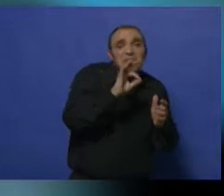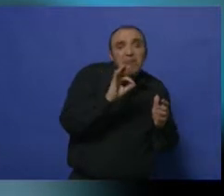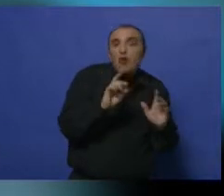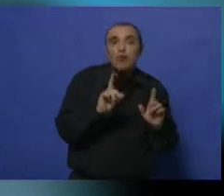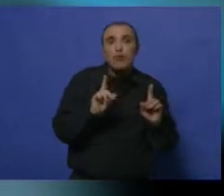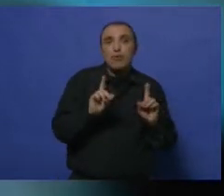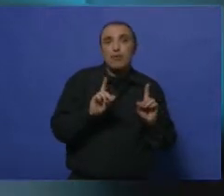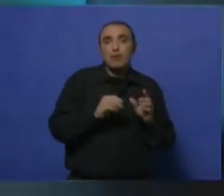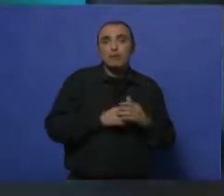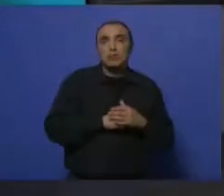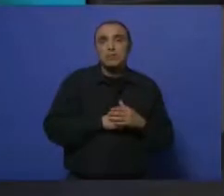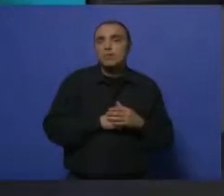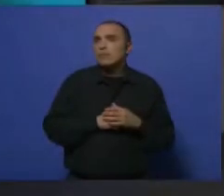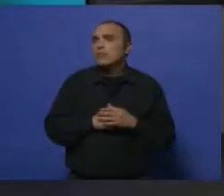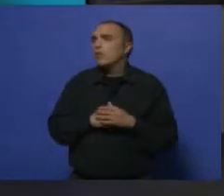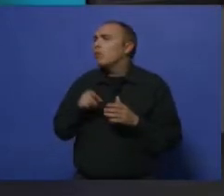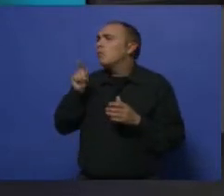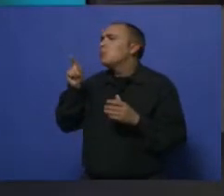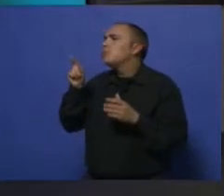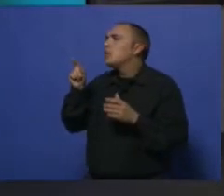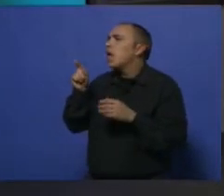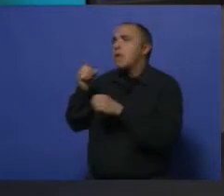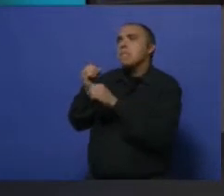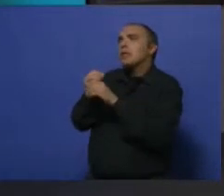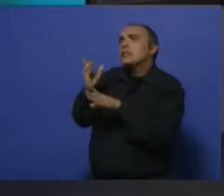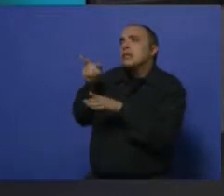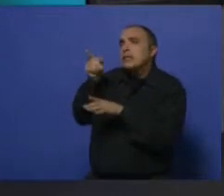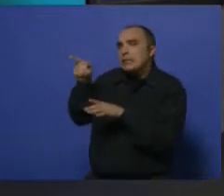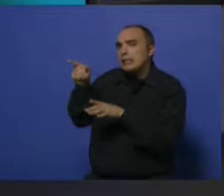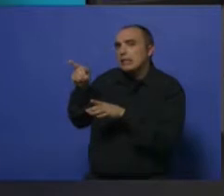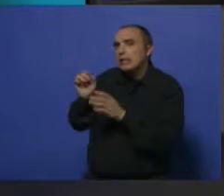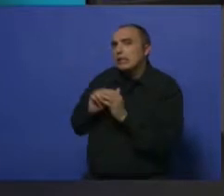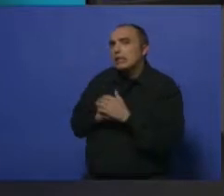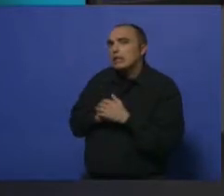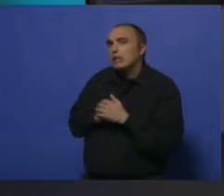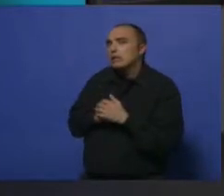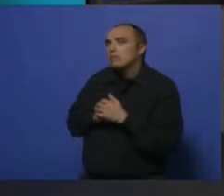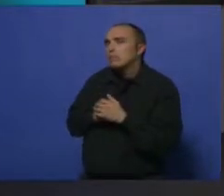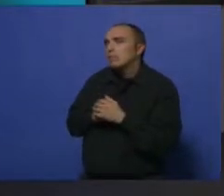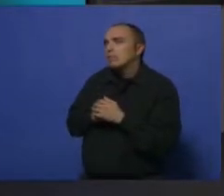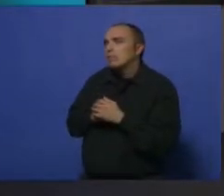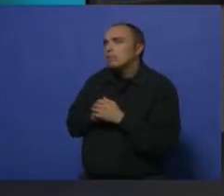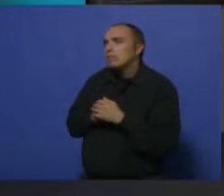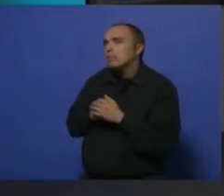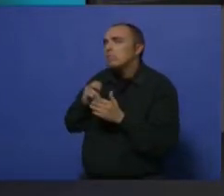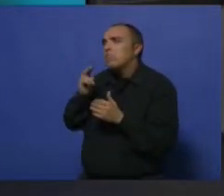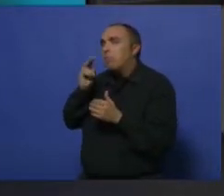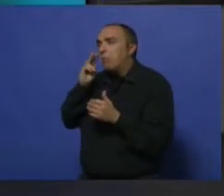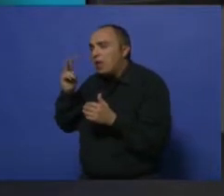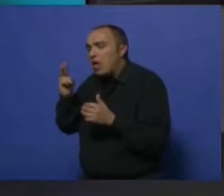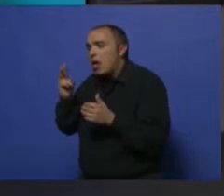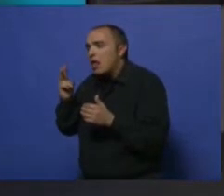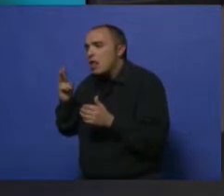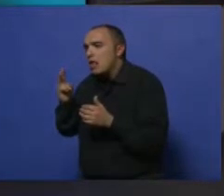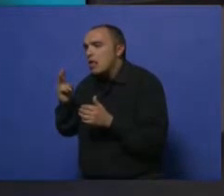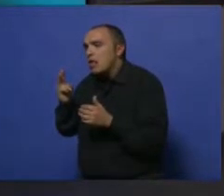como... Perdón, doctora, como infectóloga, ¿cuándo es el momento en donde de mirar si tiene placas o una angina pasa al hisopado